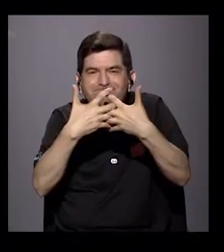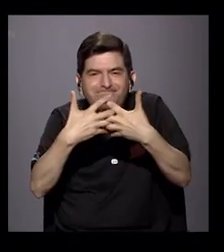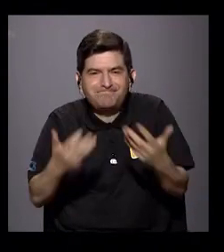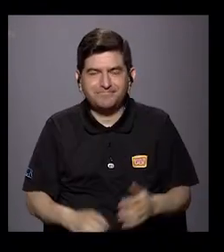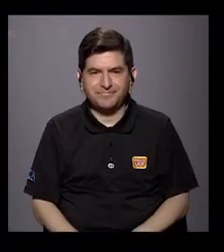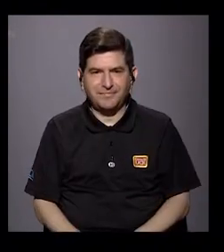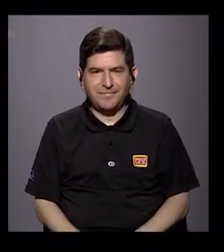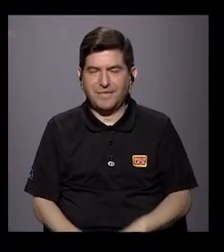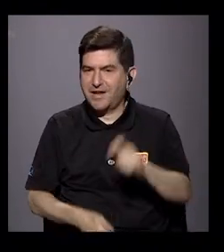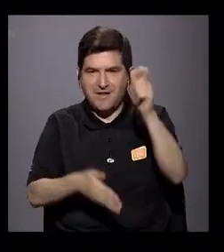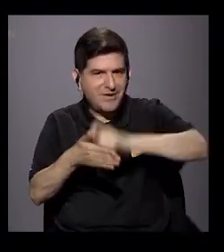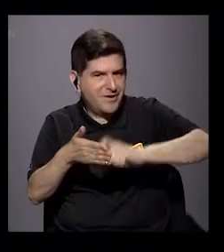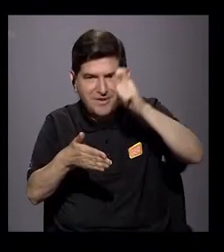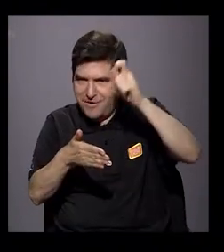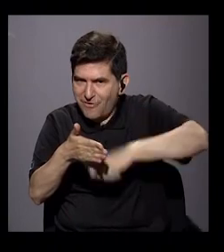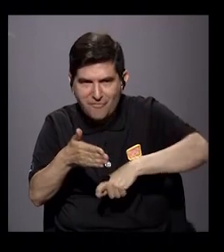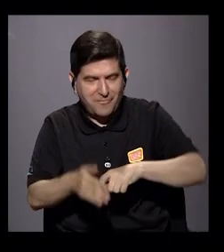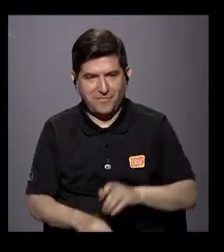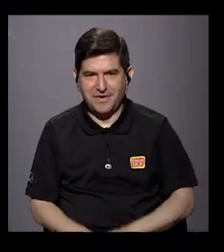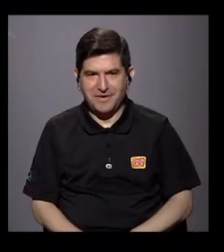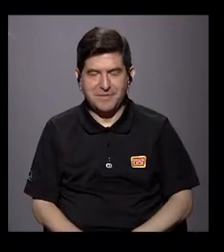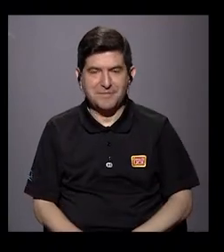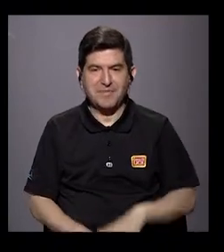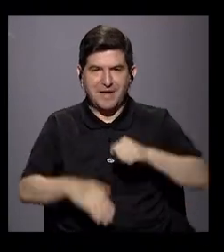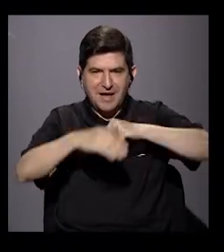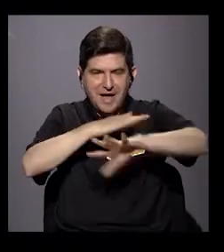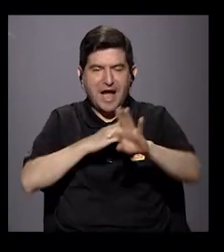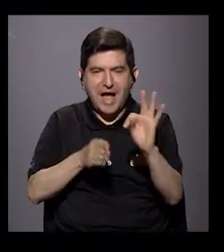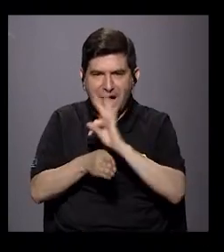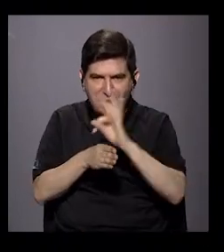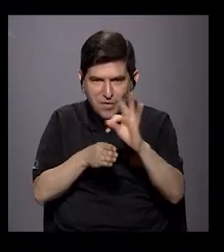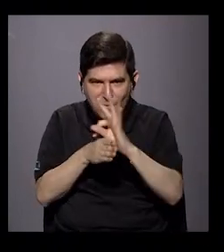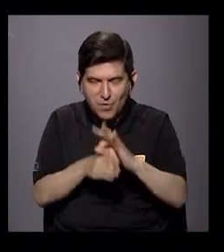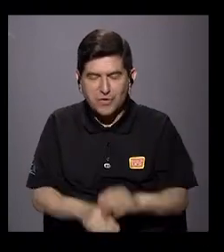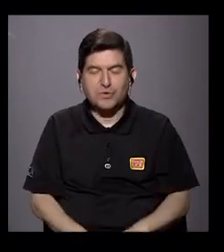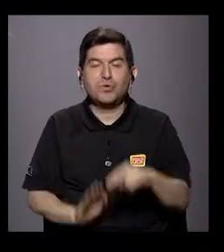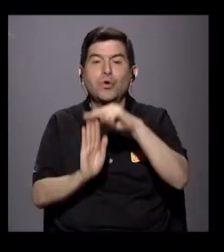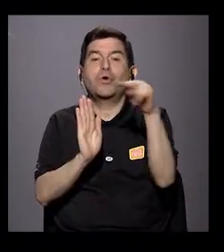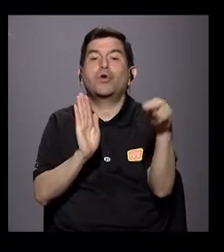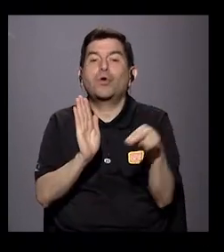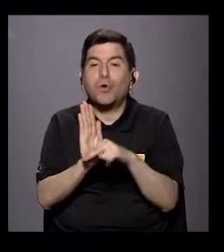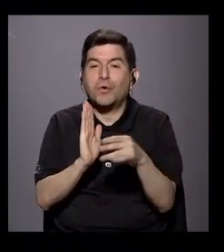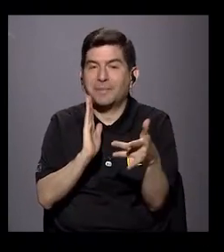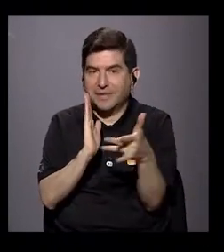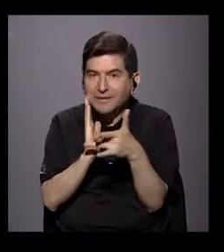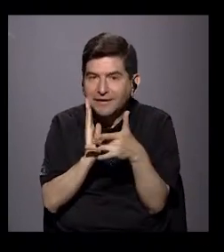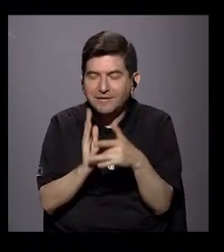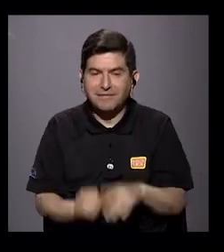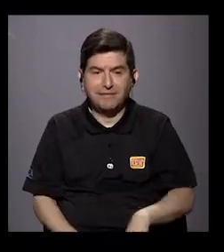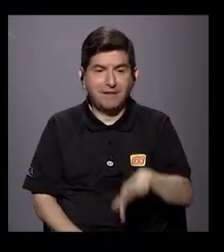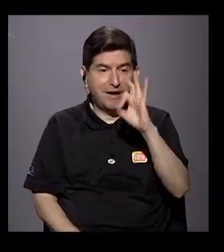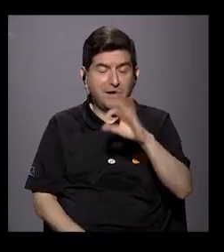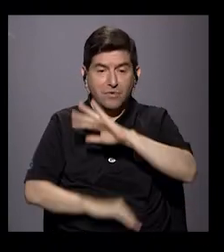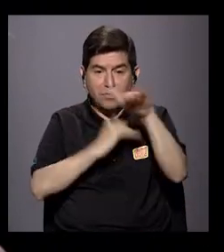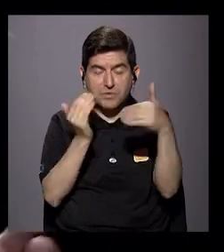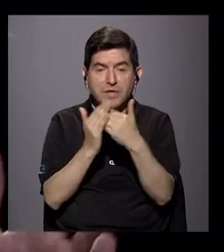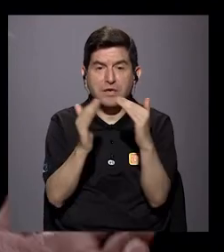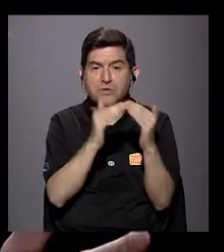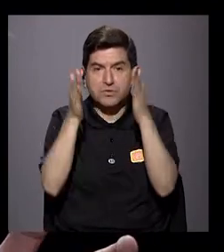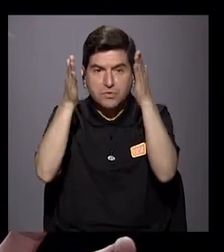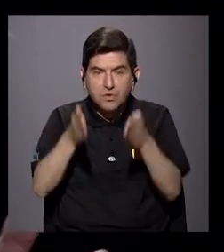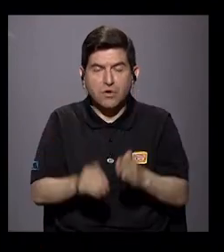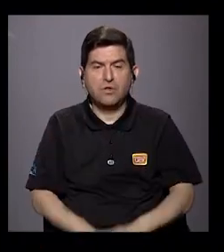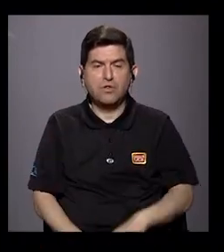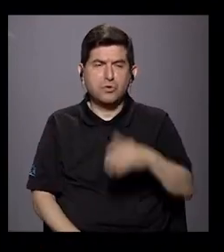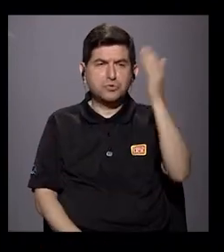La no firma del aborto terapéutico como norma la encontramos todos en la ciudadanía, que en